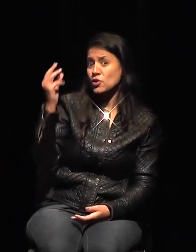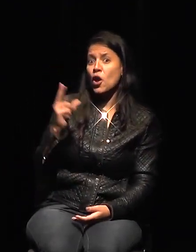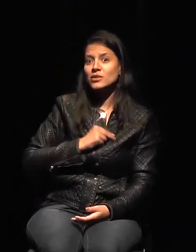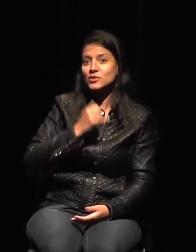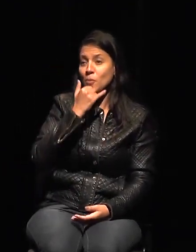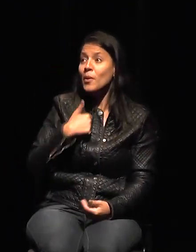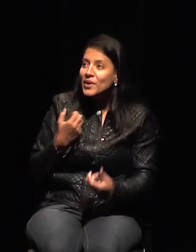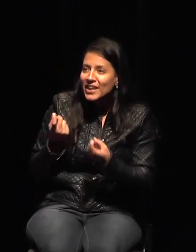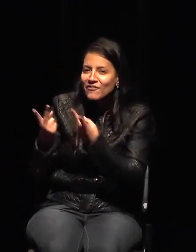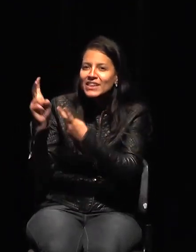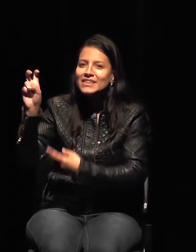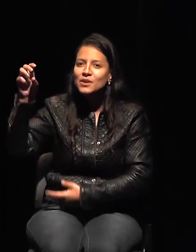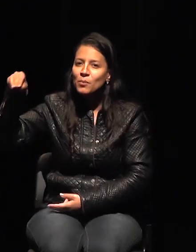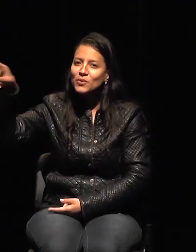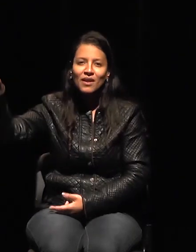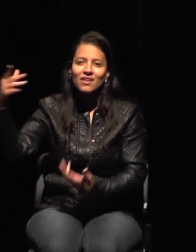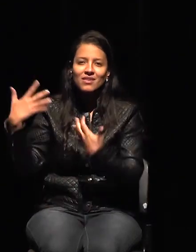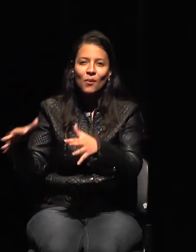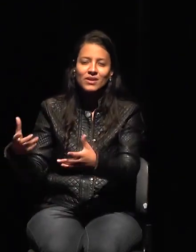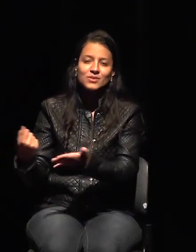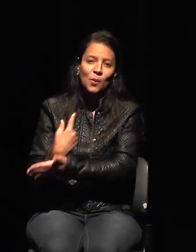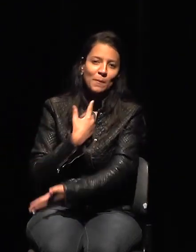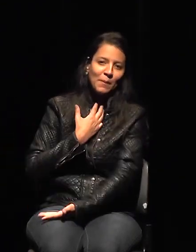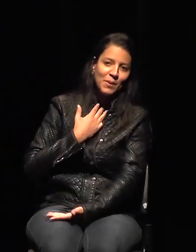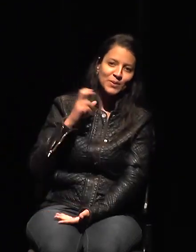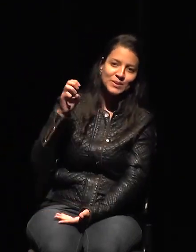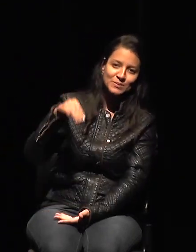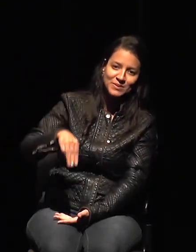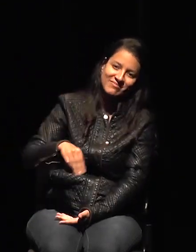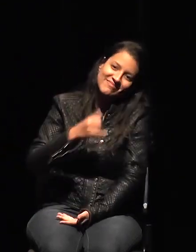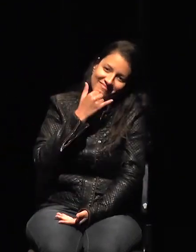comprarle unos dos minutitos más, pero ya no quiso vendérmelos.